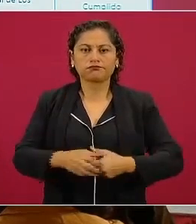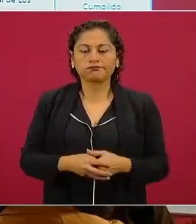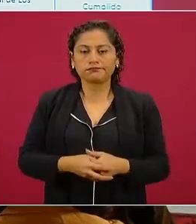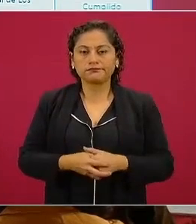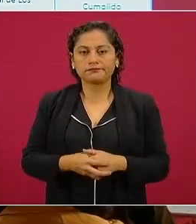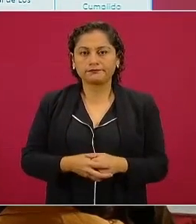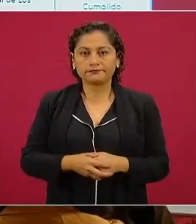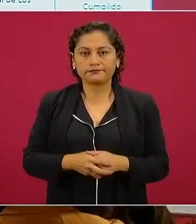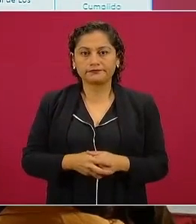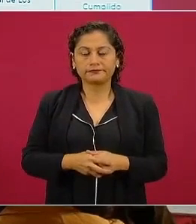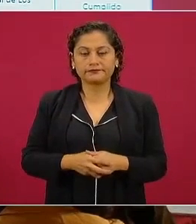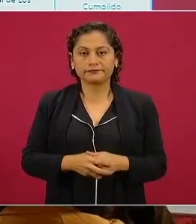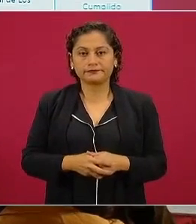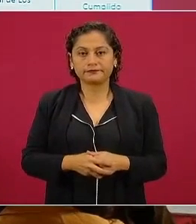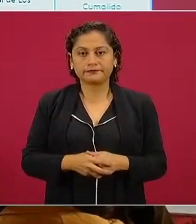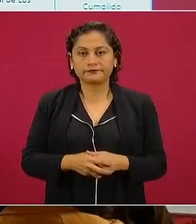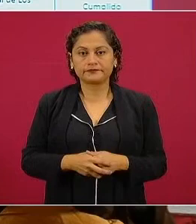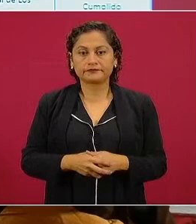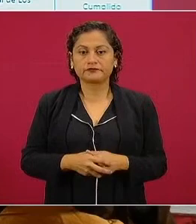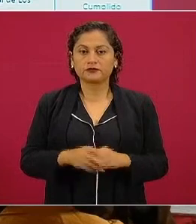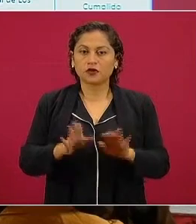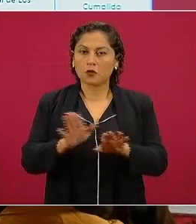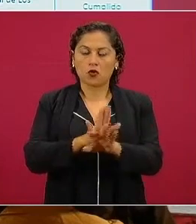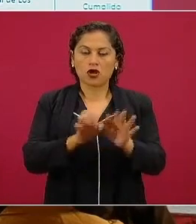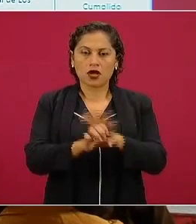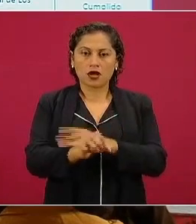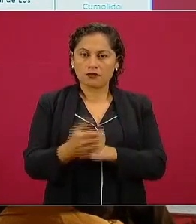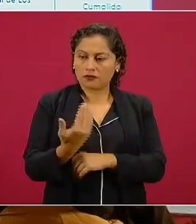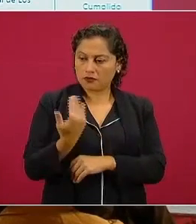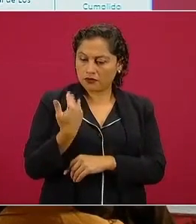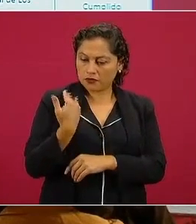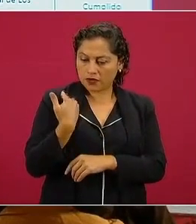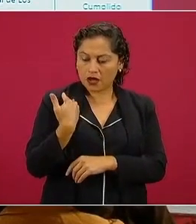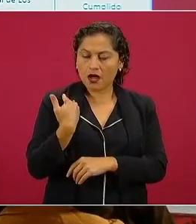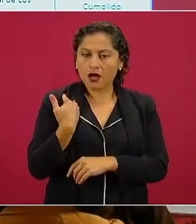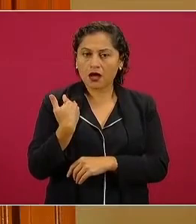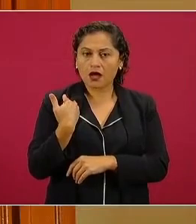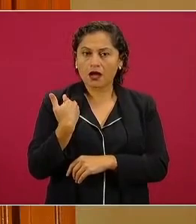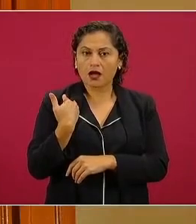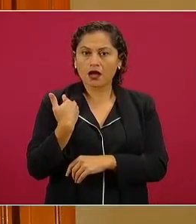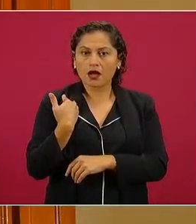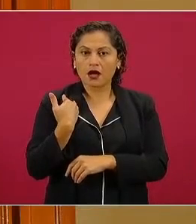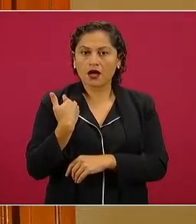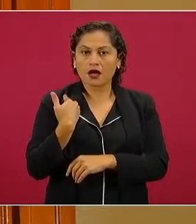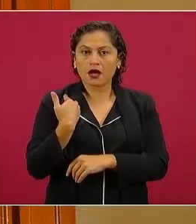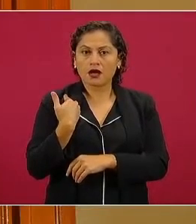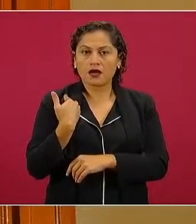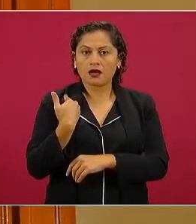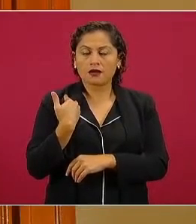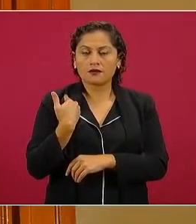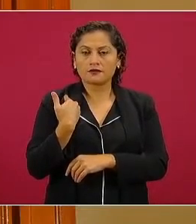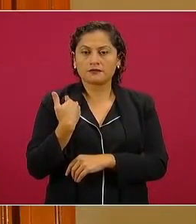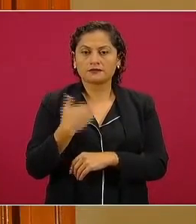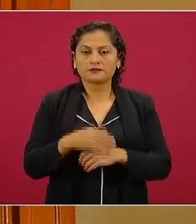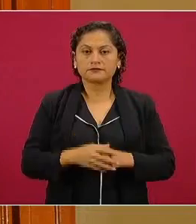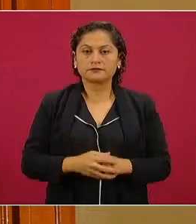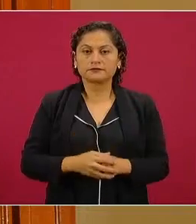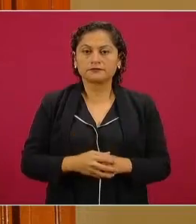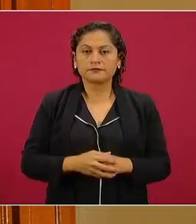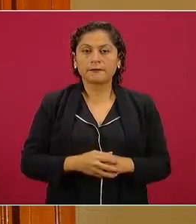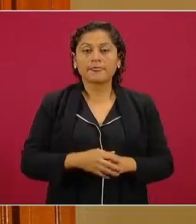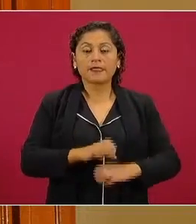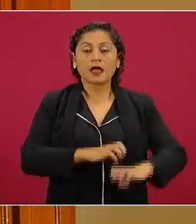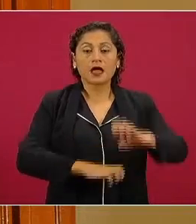ahora que se tuvo que cancelar lo de la construcción de la cervecería en